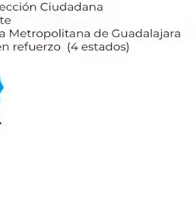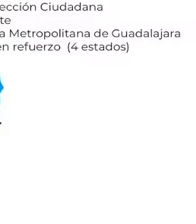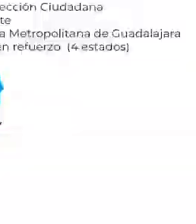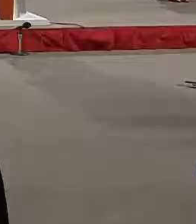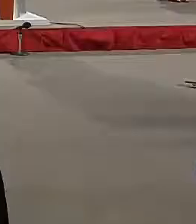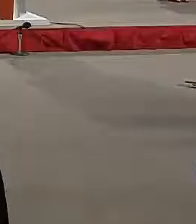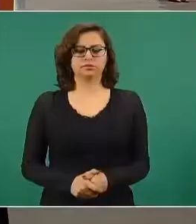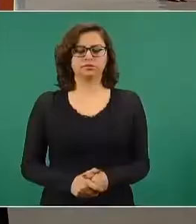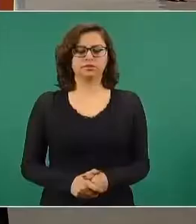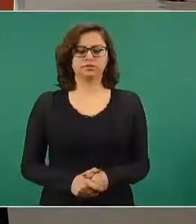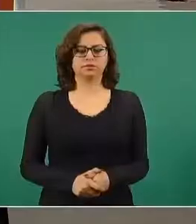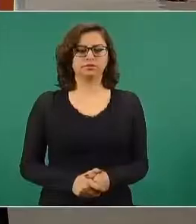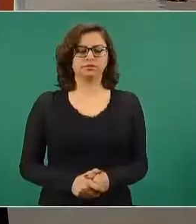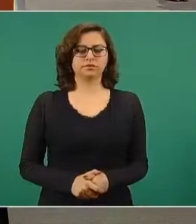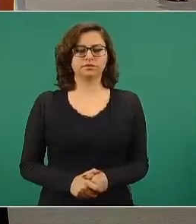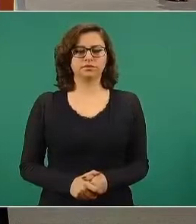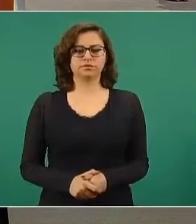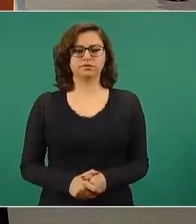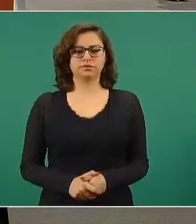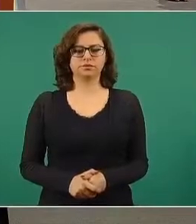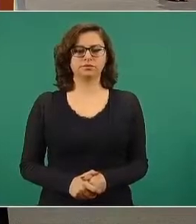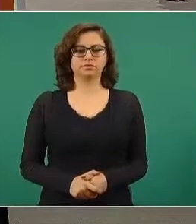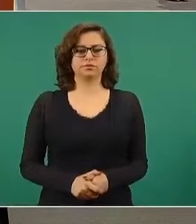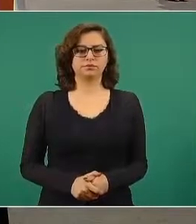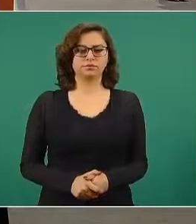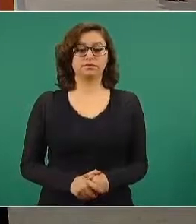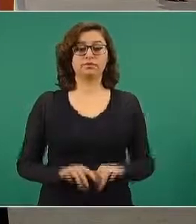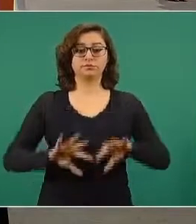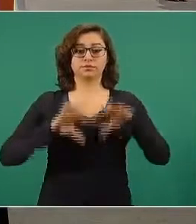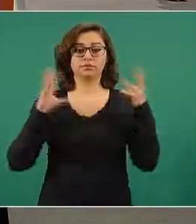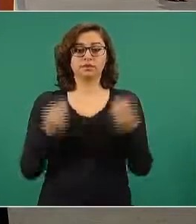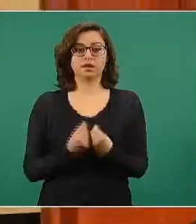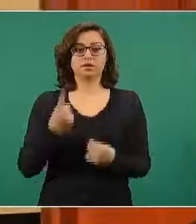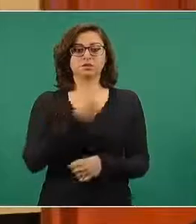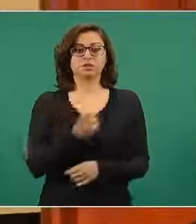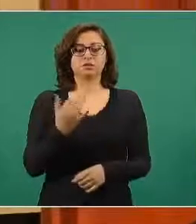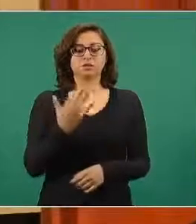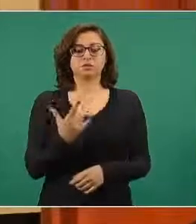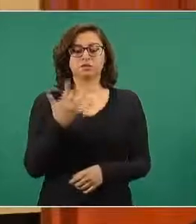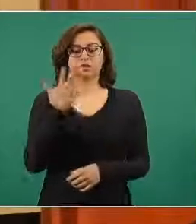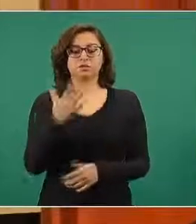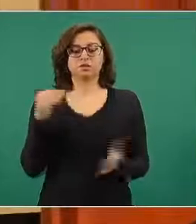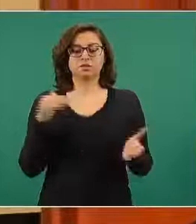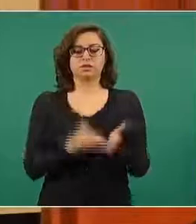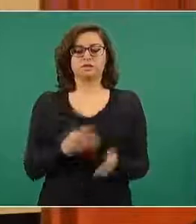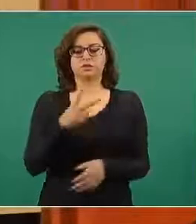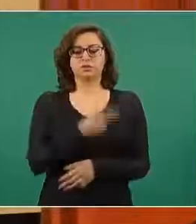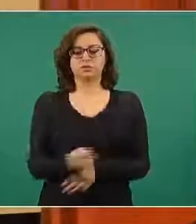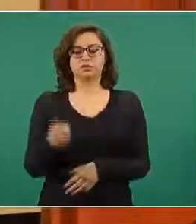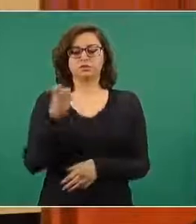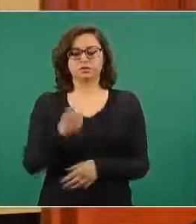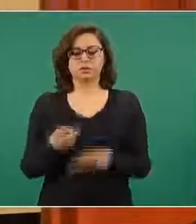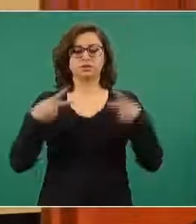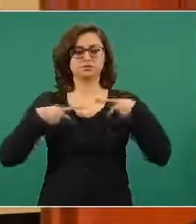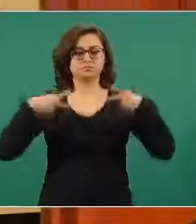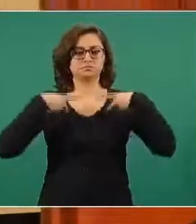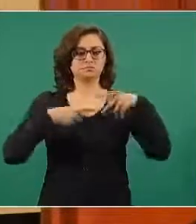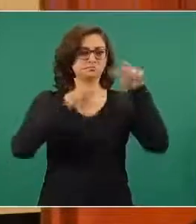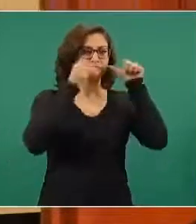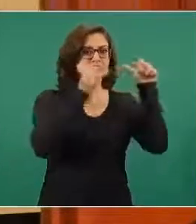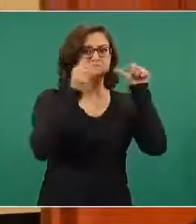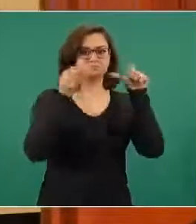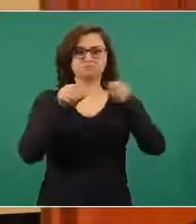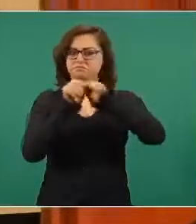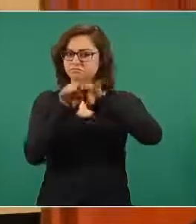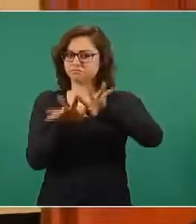991 elementos. En total tenemos 155 mil 293 elementos empeñados en este